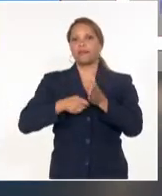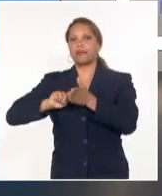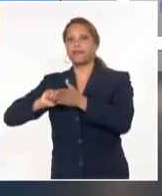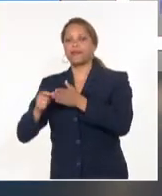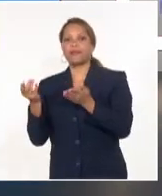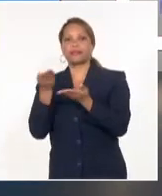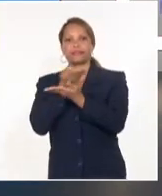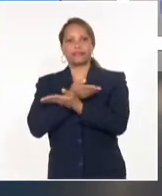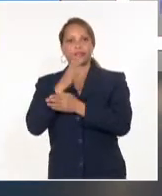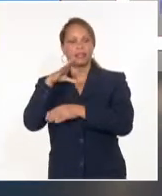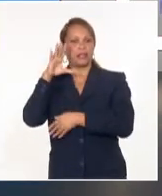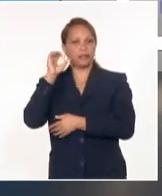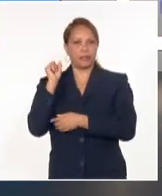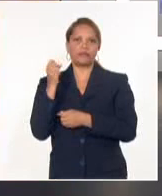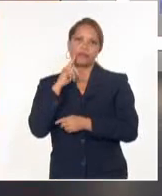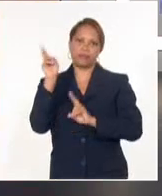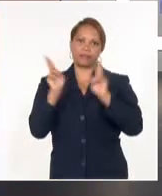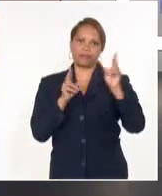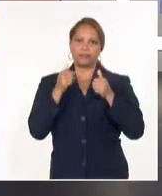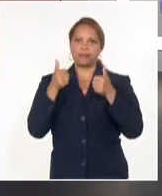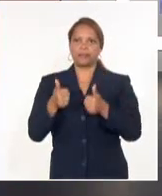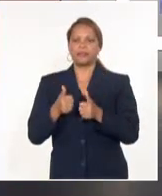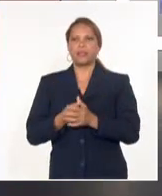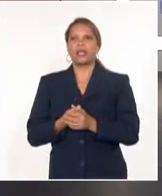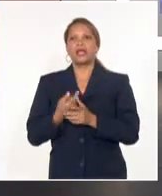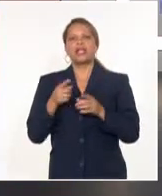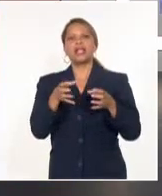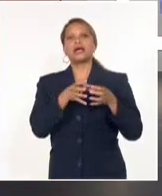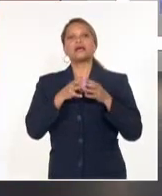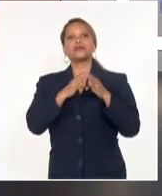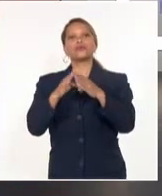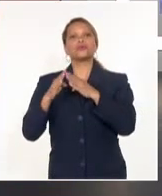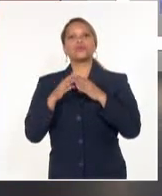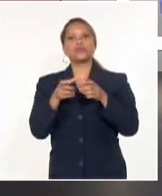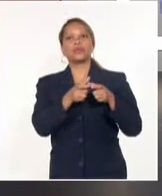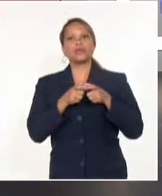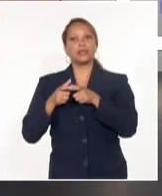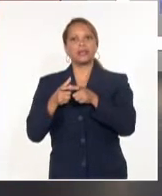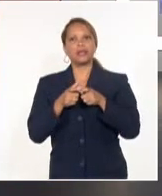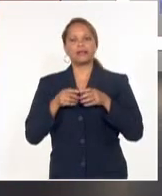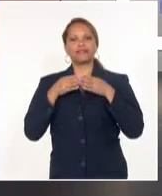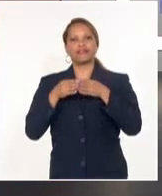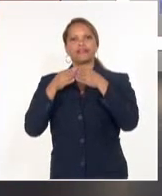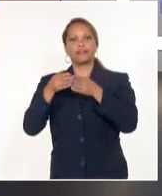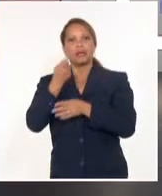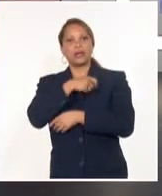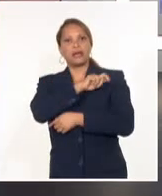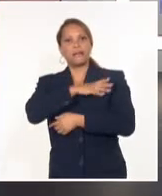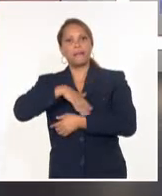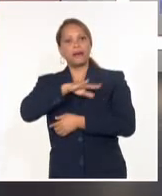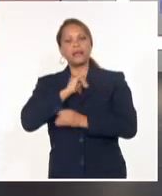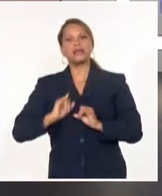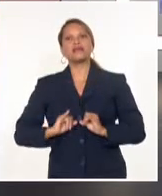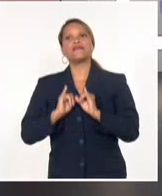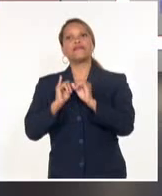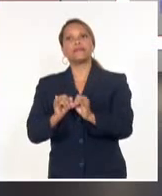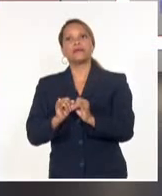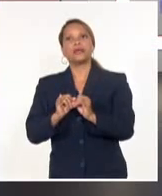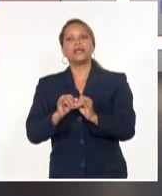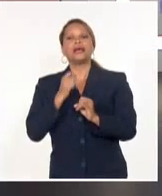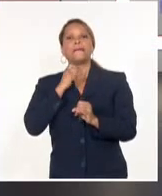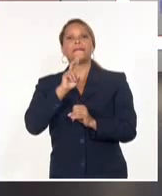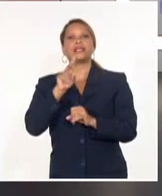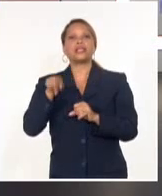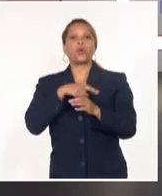entendimiento. Proseguimos, tenemos más. La Sociedad de Salvamento y Seguridad Marítima de España informa la víspera que en las últimas 24